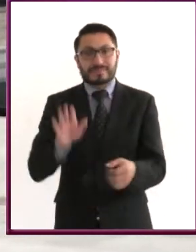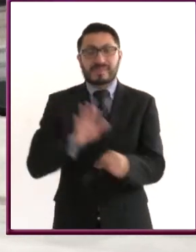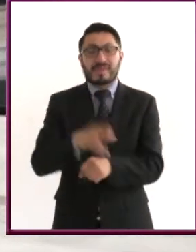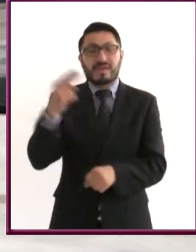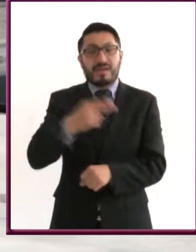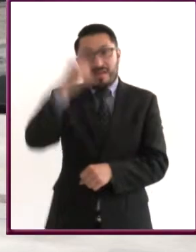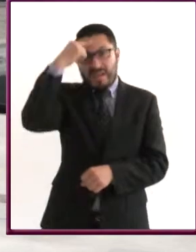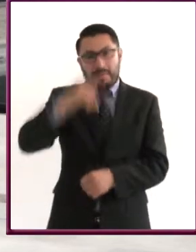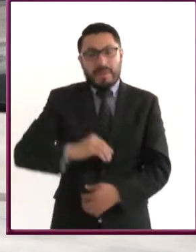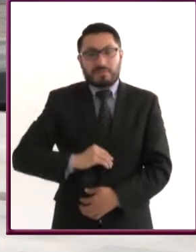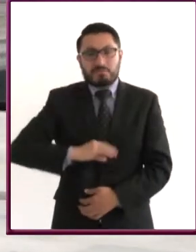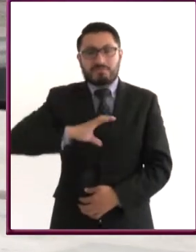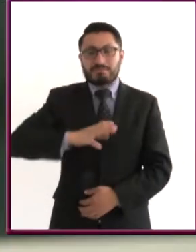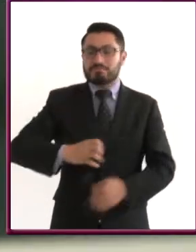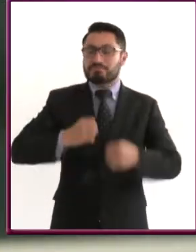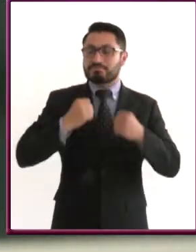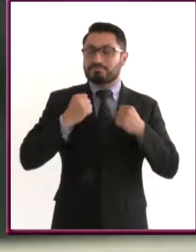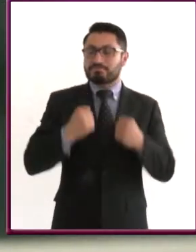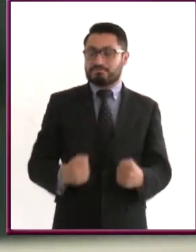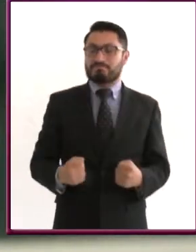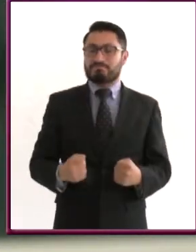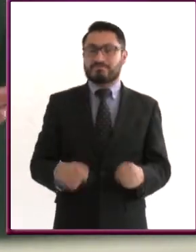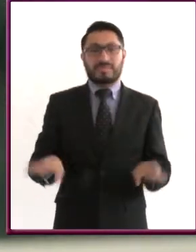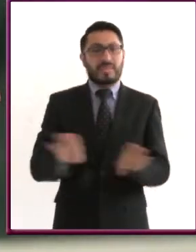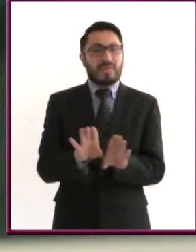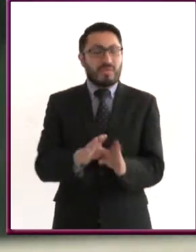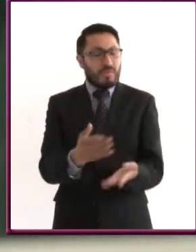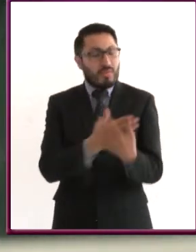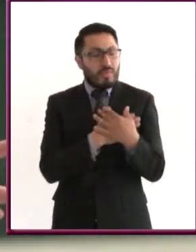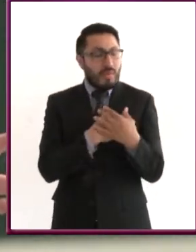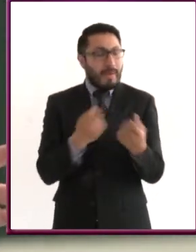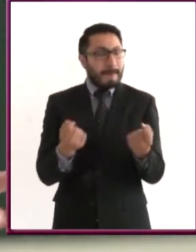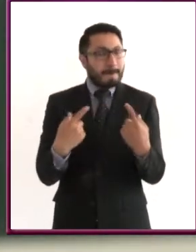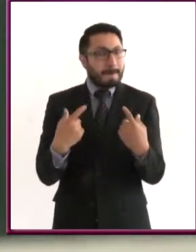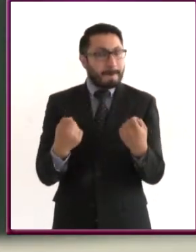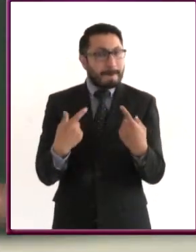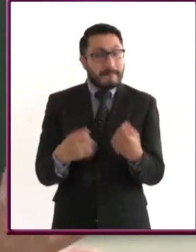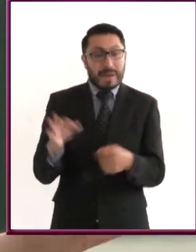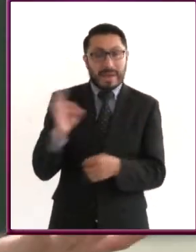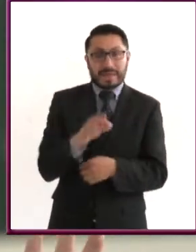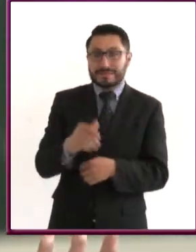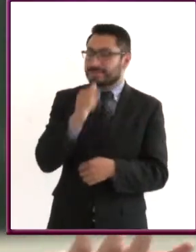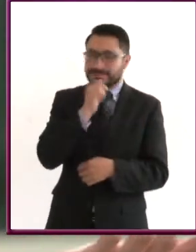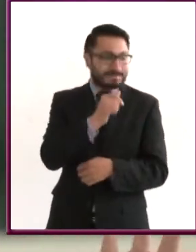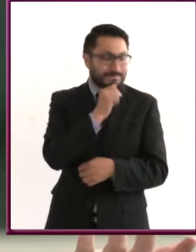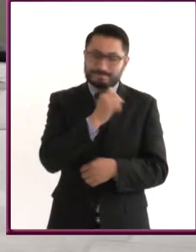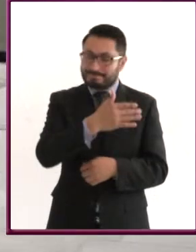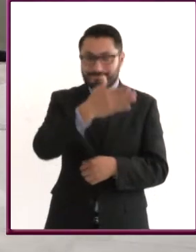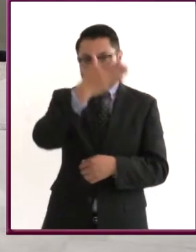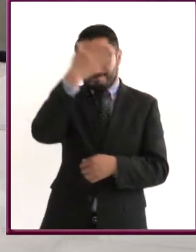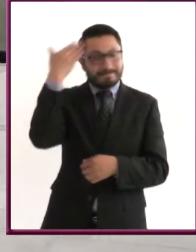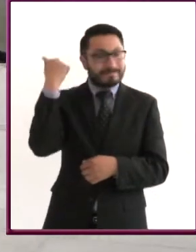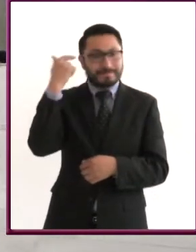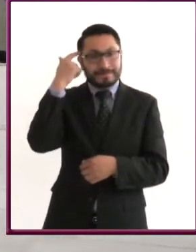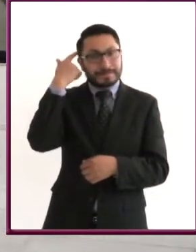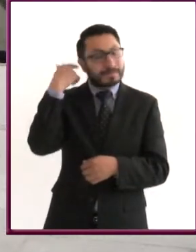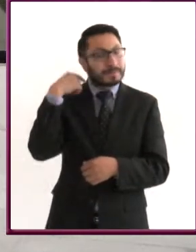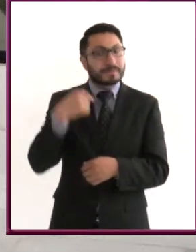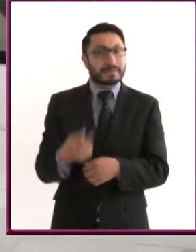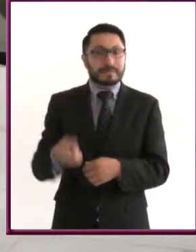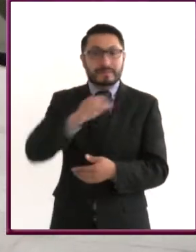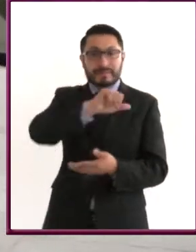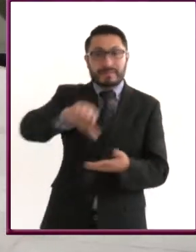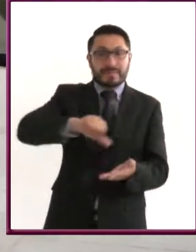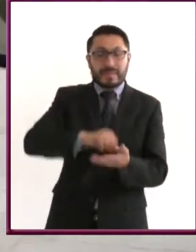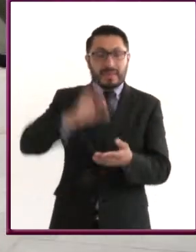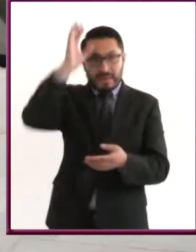una autoestima más fuerte? ¿Cómo podemos amarnos a nosotros mismos si no lo hemos aprendido? Desde el Centro